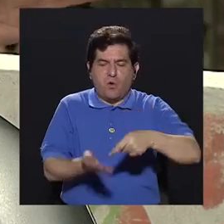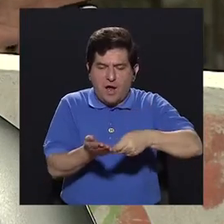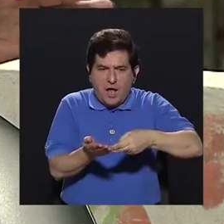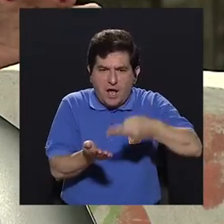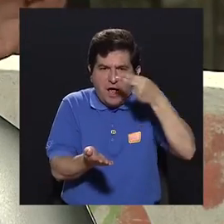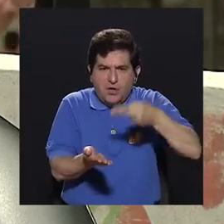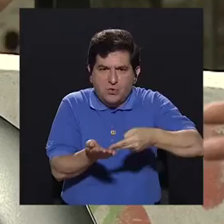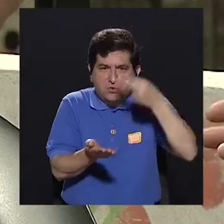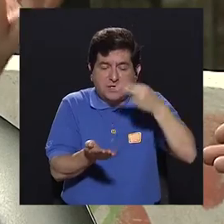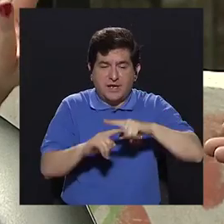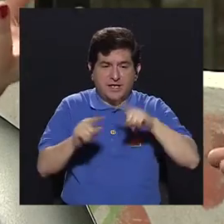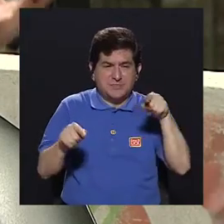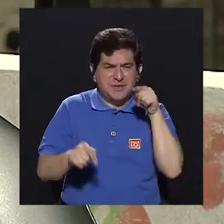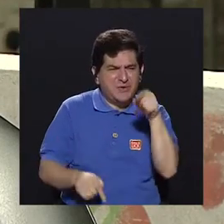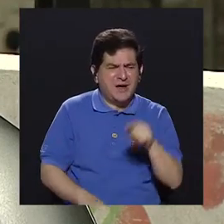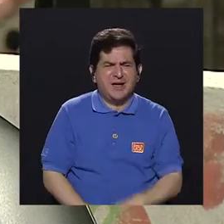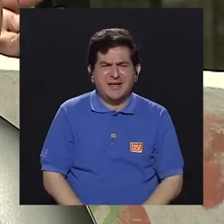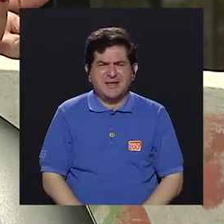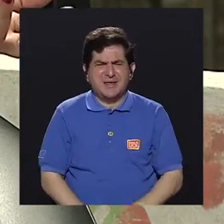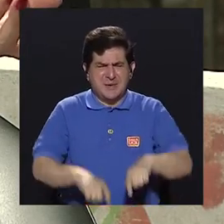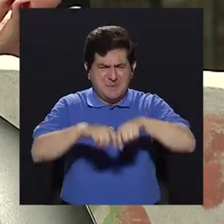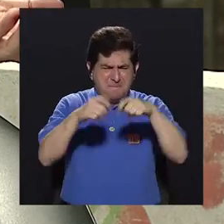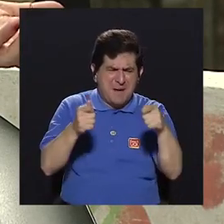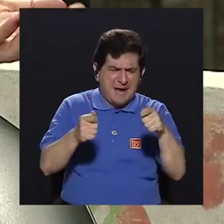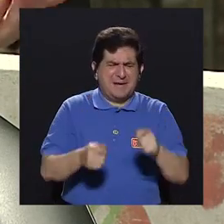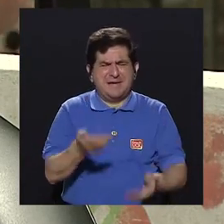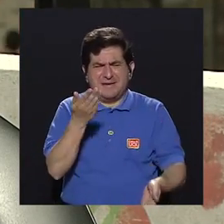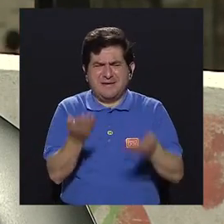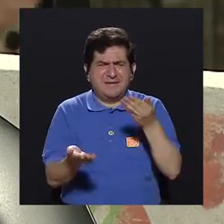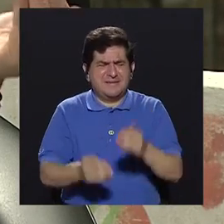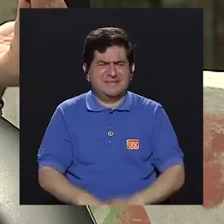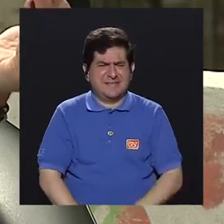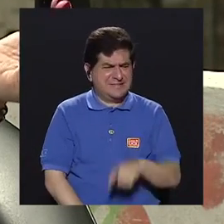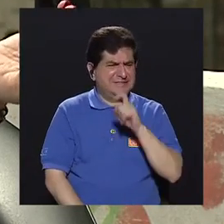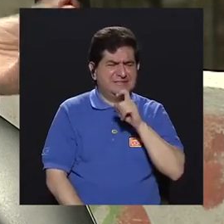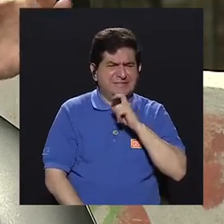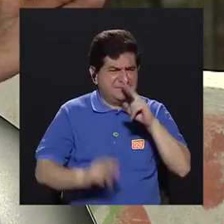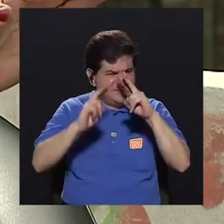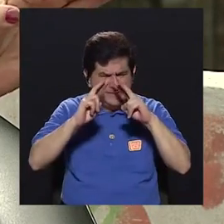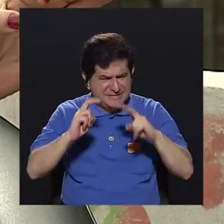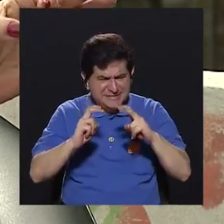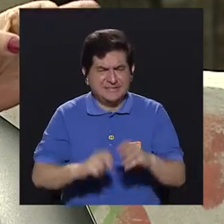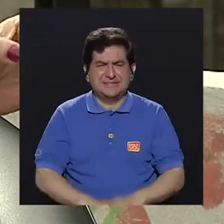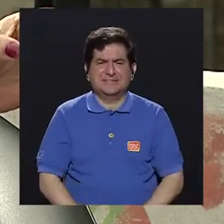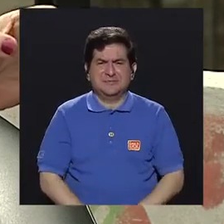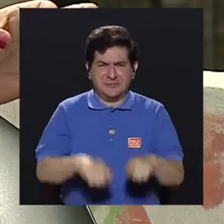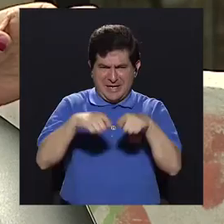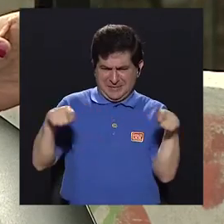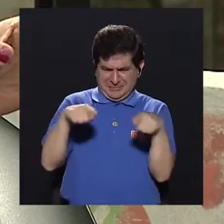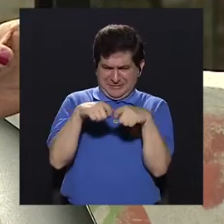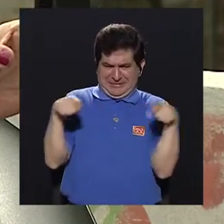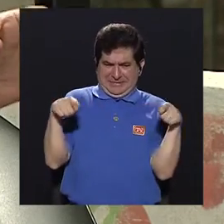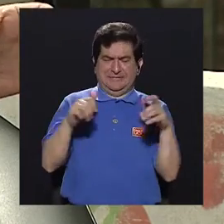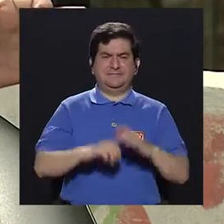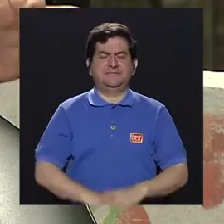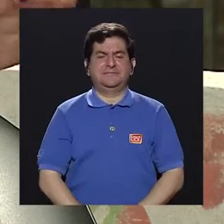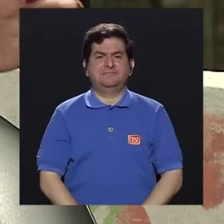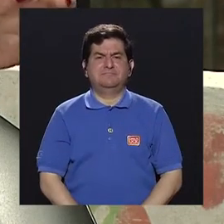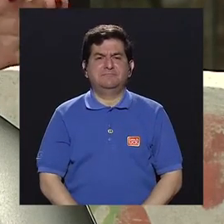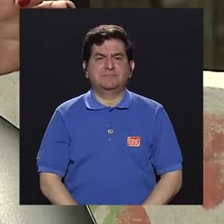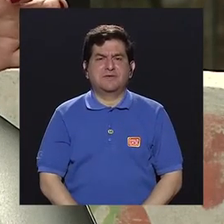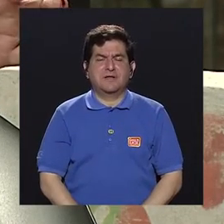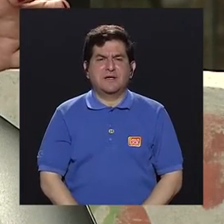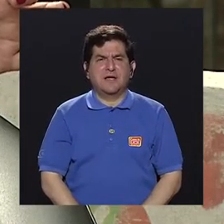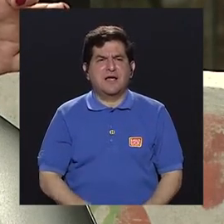en cucharadas el maní o las almendras cuesta, ¿verdad? Entonces, es